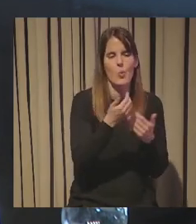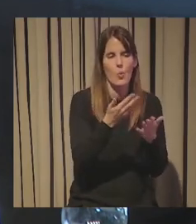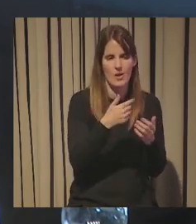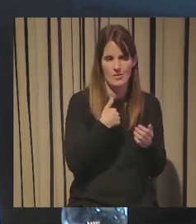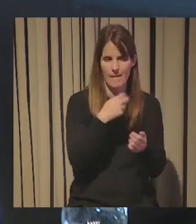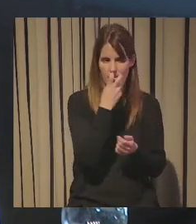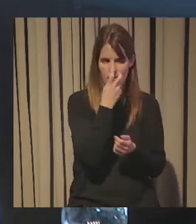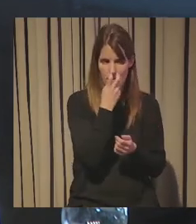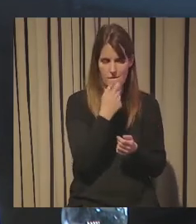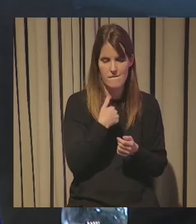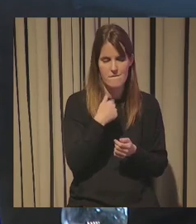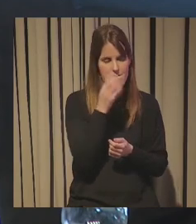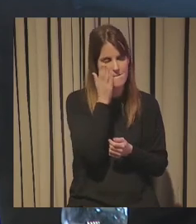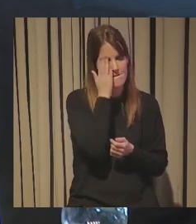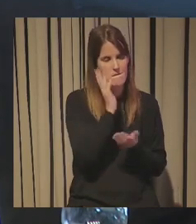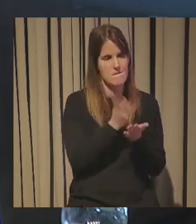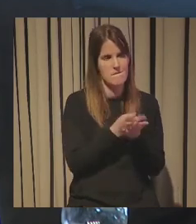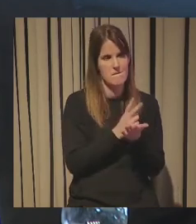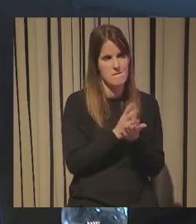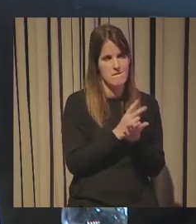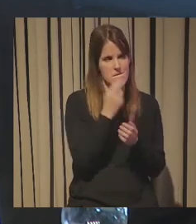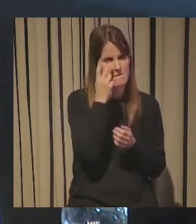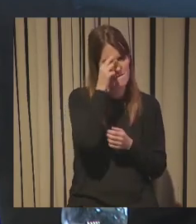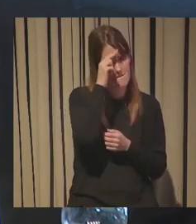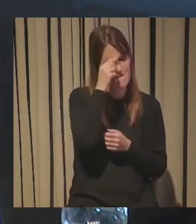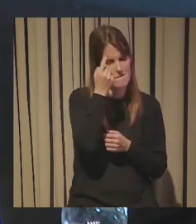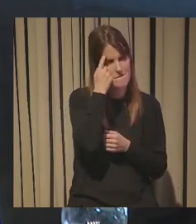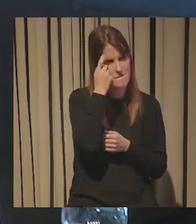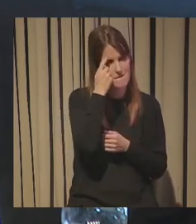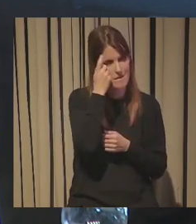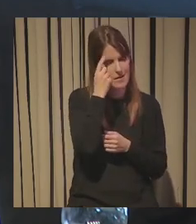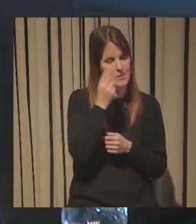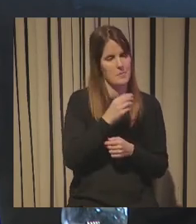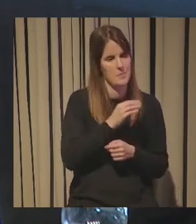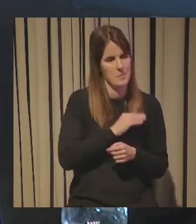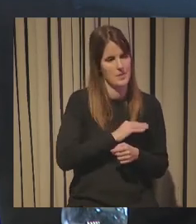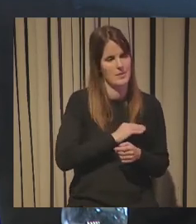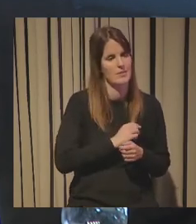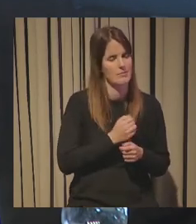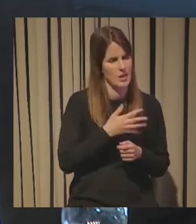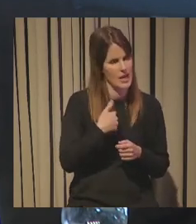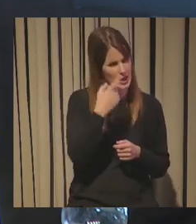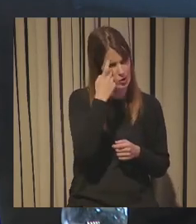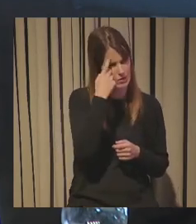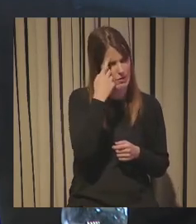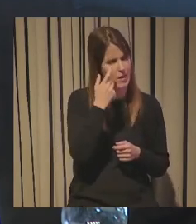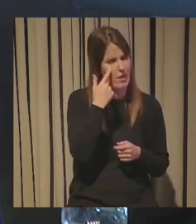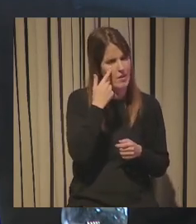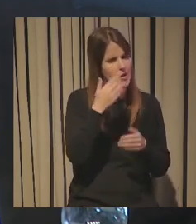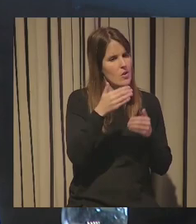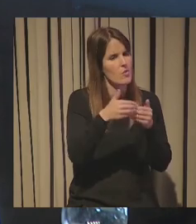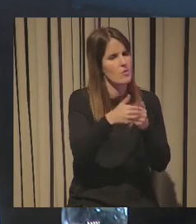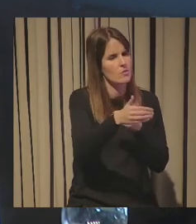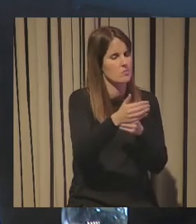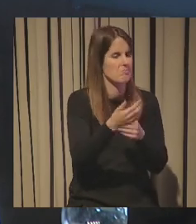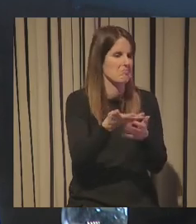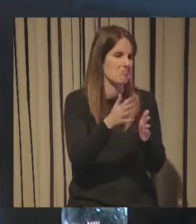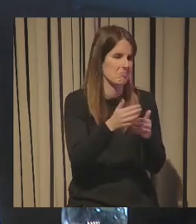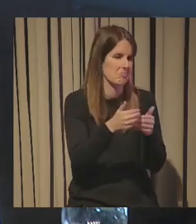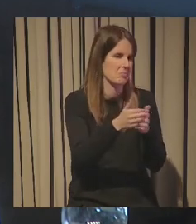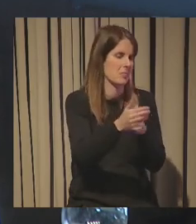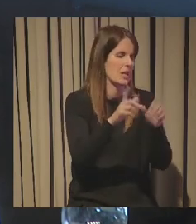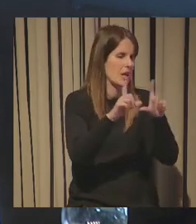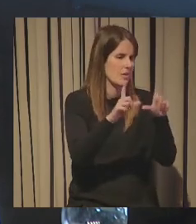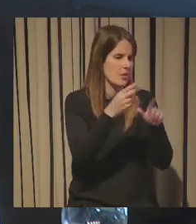es algo que me quita muchísima sí quiero saber que vamos a querer ver en la